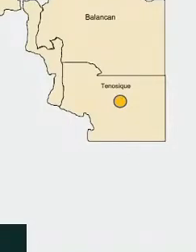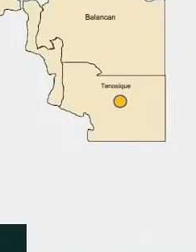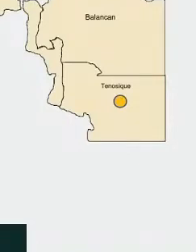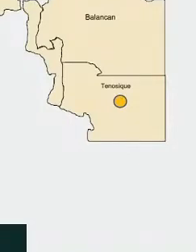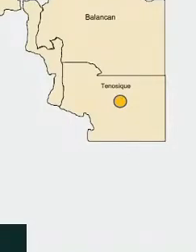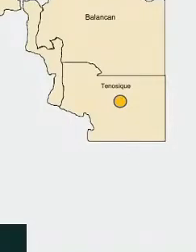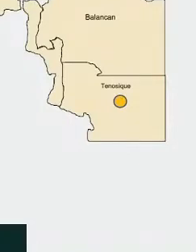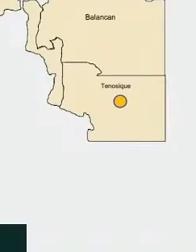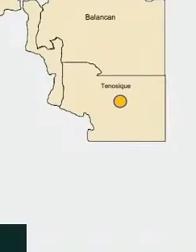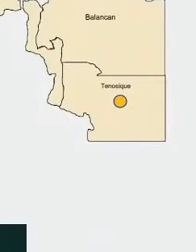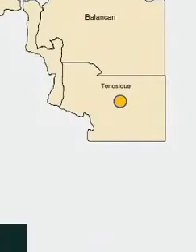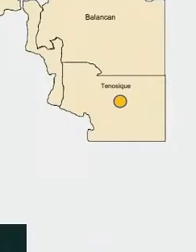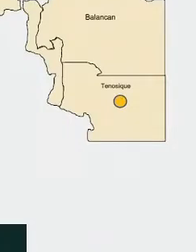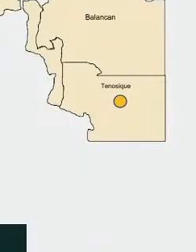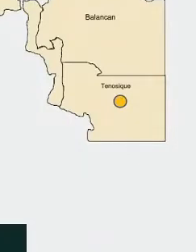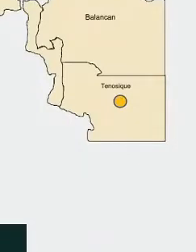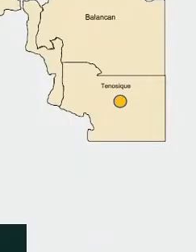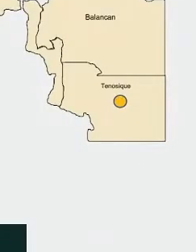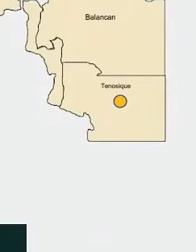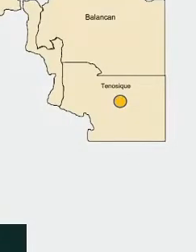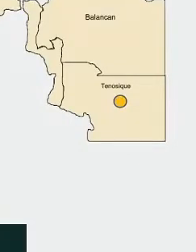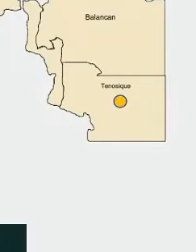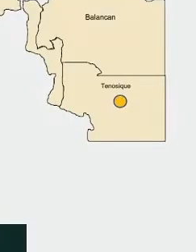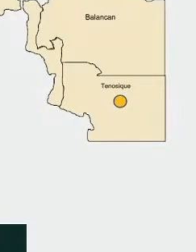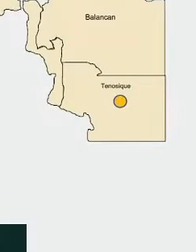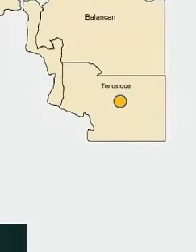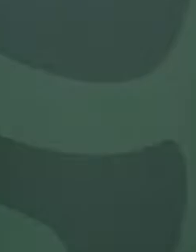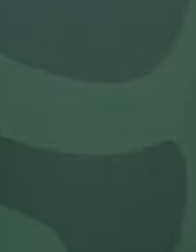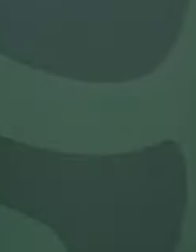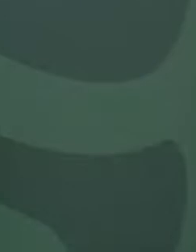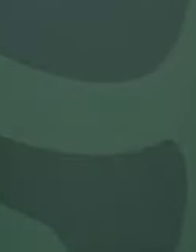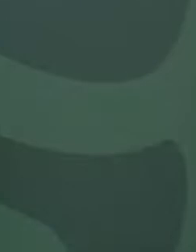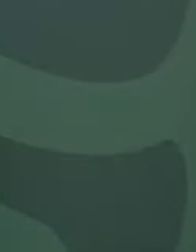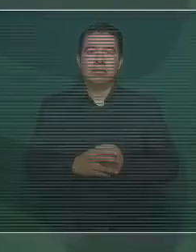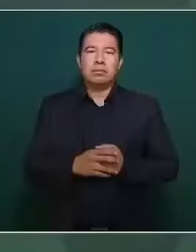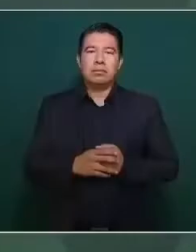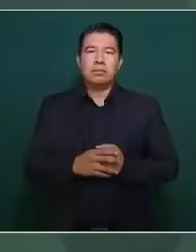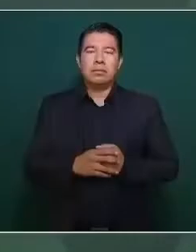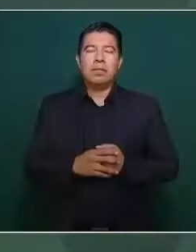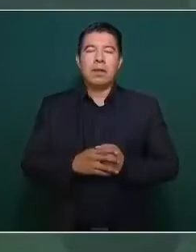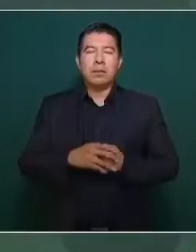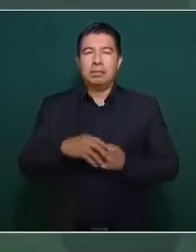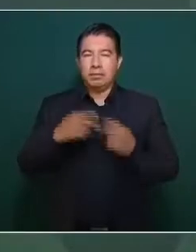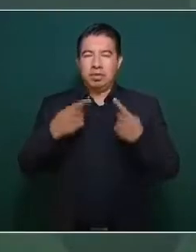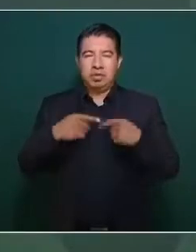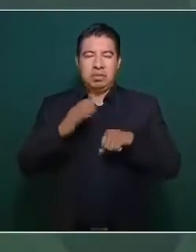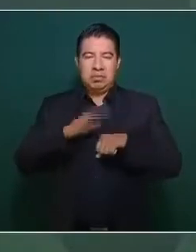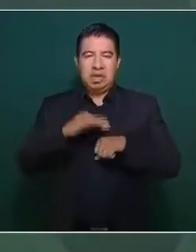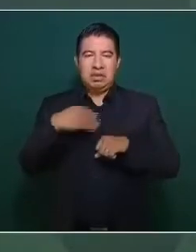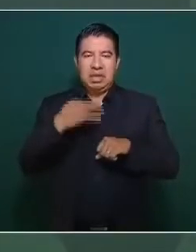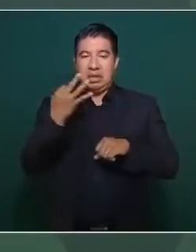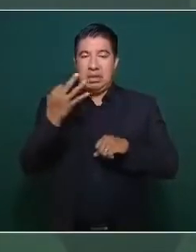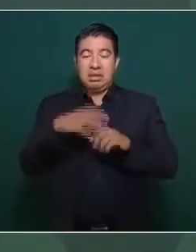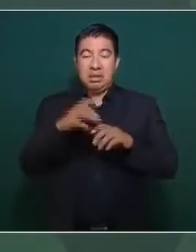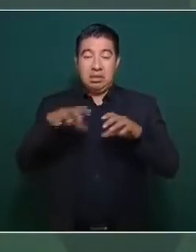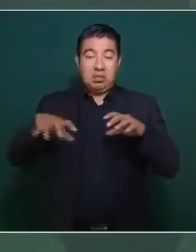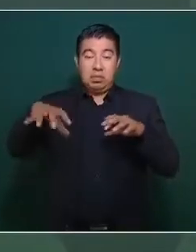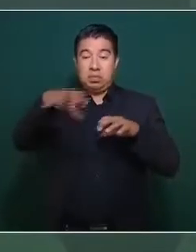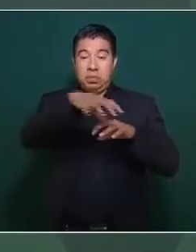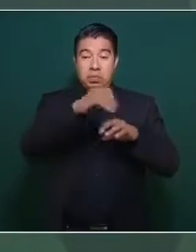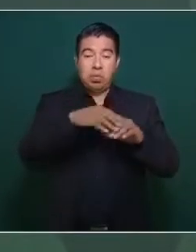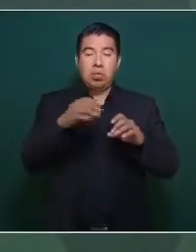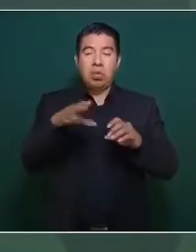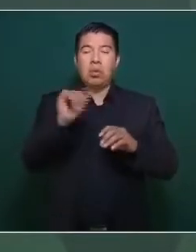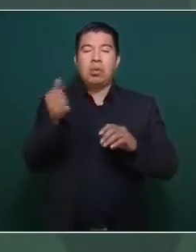Nacional. Estamos considerando tres compañías más de la Guardia Nacional que estarán en Tenosique, en Centro